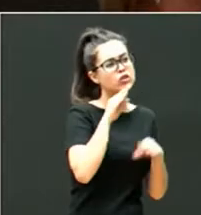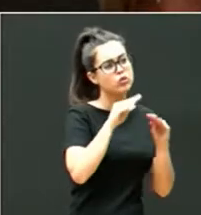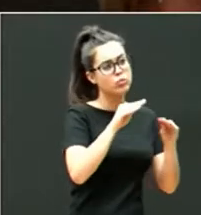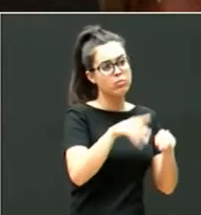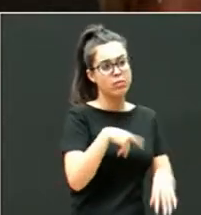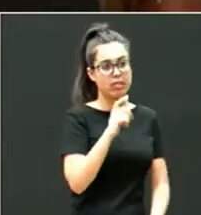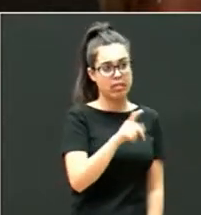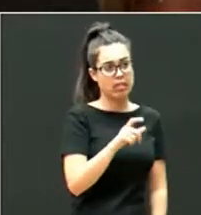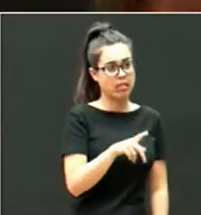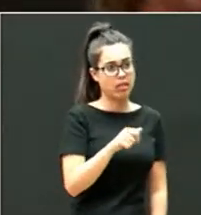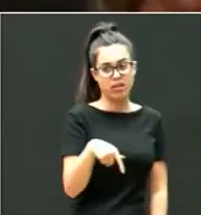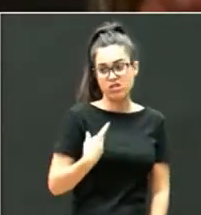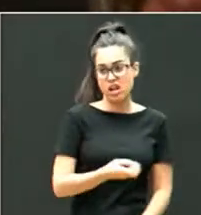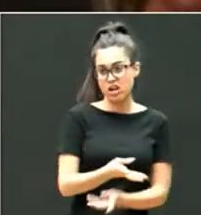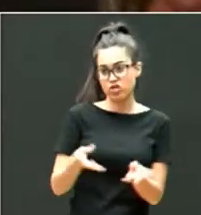niños.